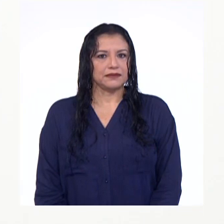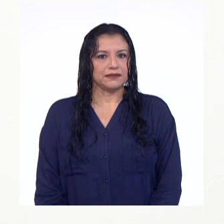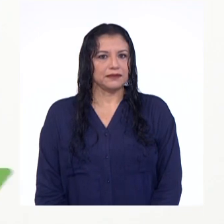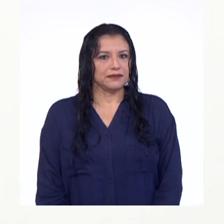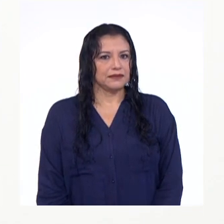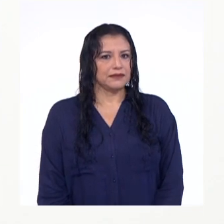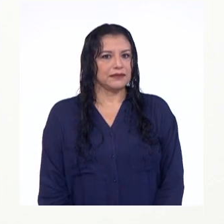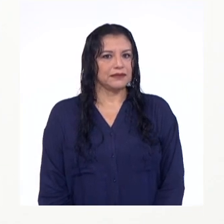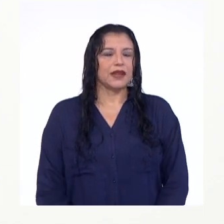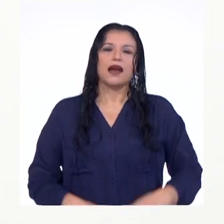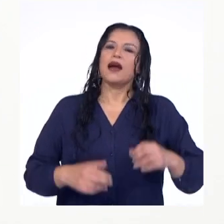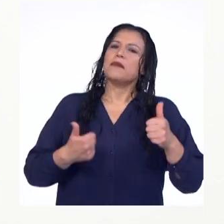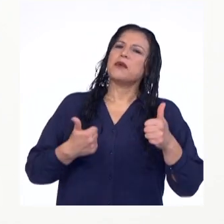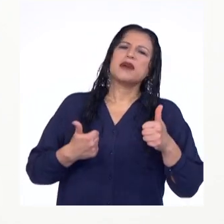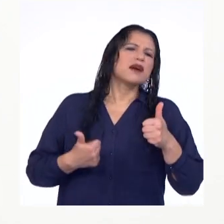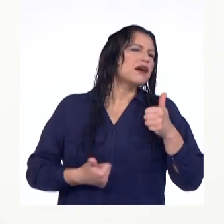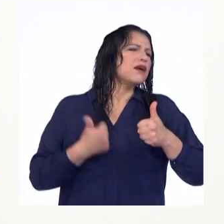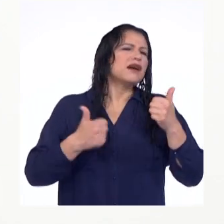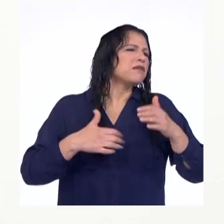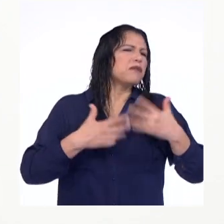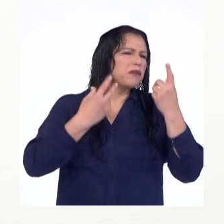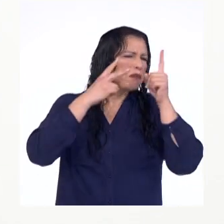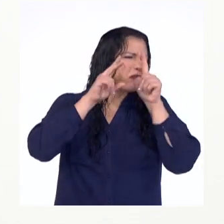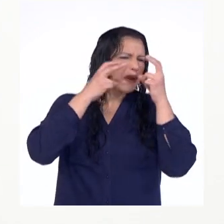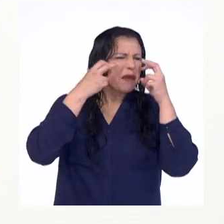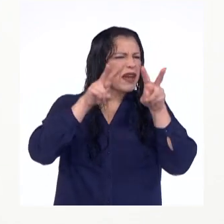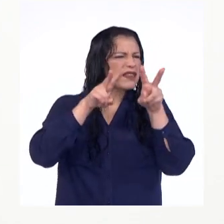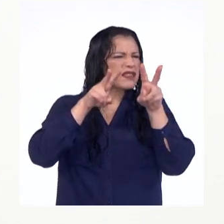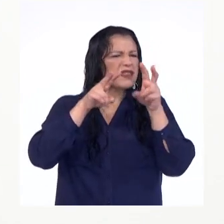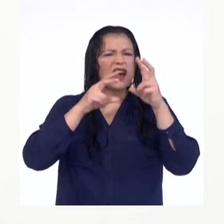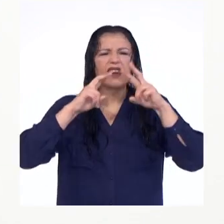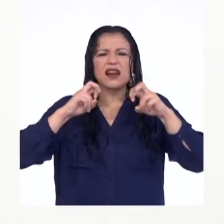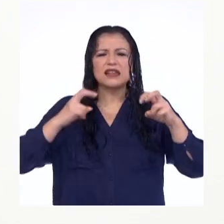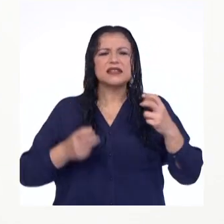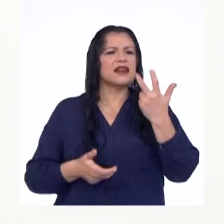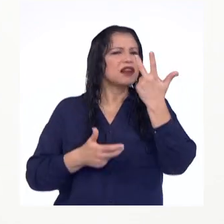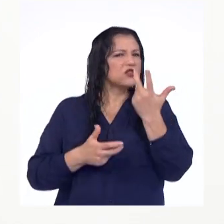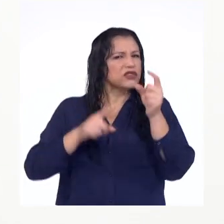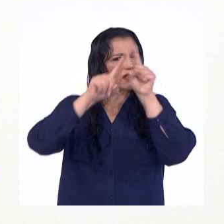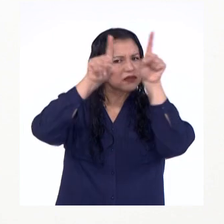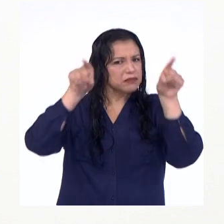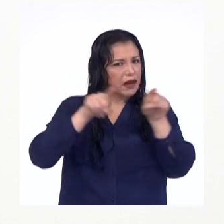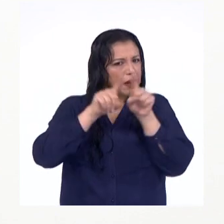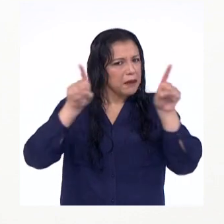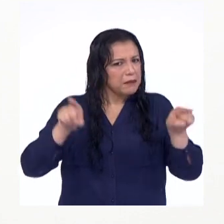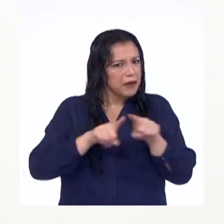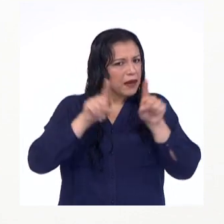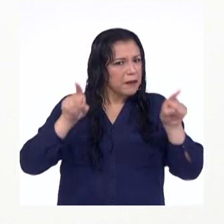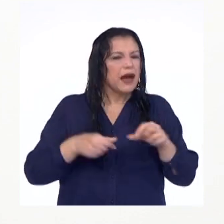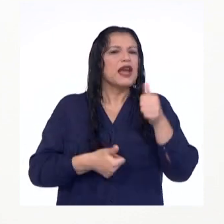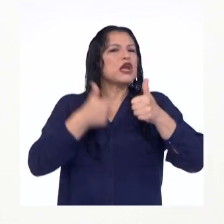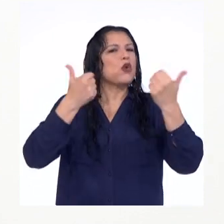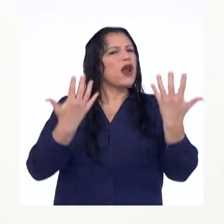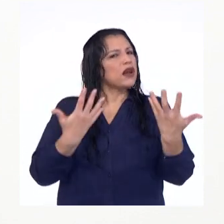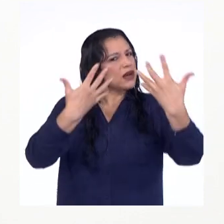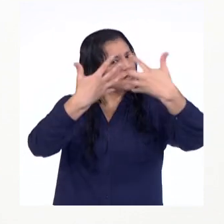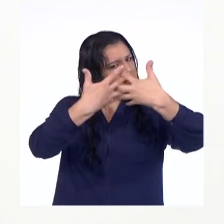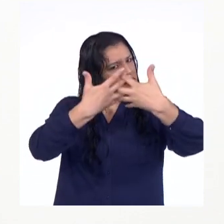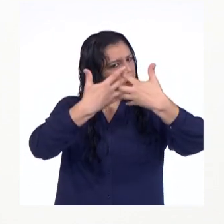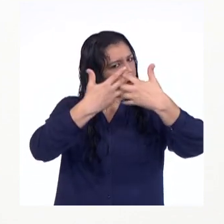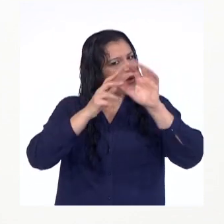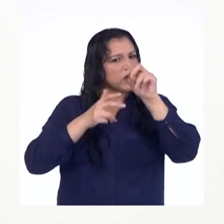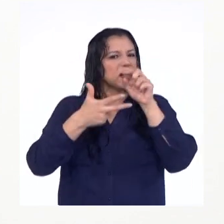¿Qué es lo que puedes notar en estos tres casos? ¿Y qué tipo de relación encuentras entre estos tres